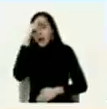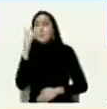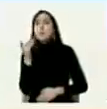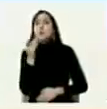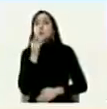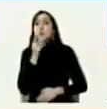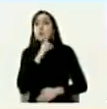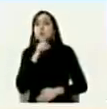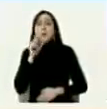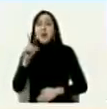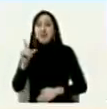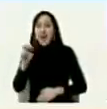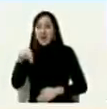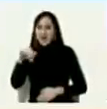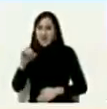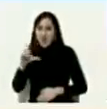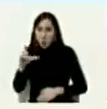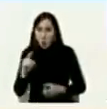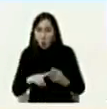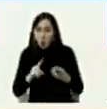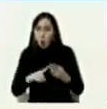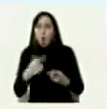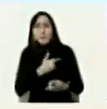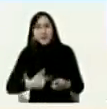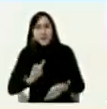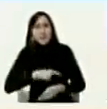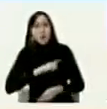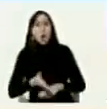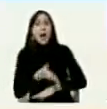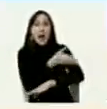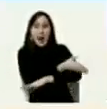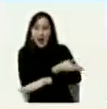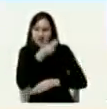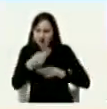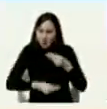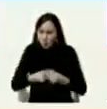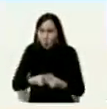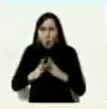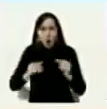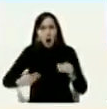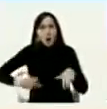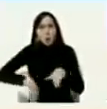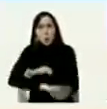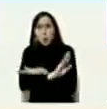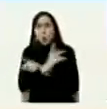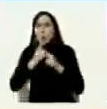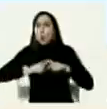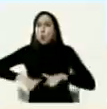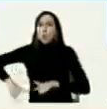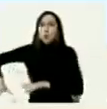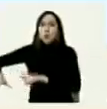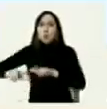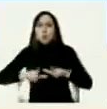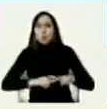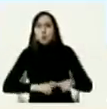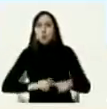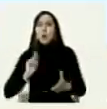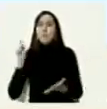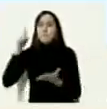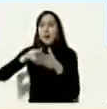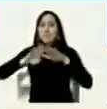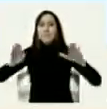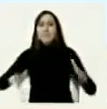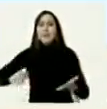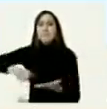Danilo Medina y el expresidente Zapatero con ambas delegaciones salieran de un cuarto a la mesa de firma